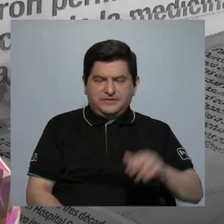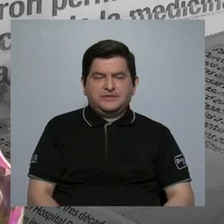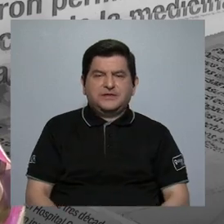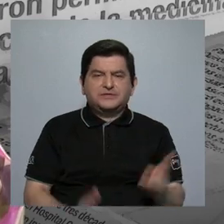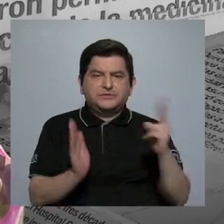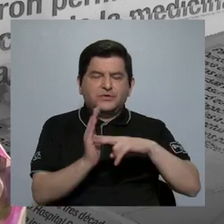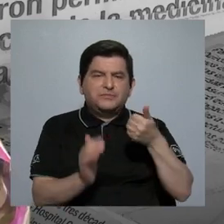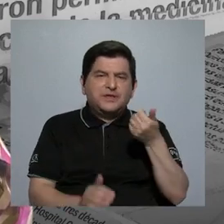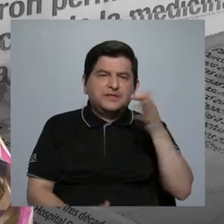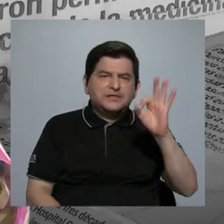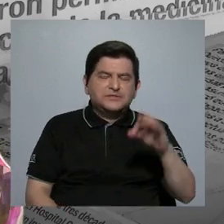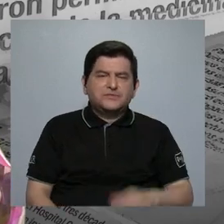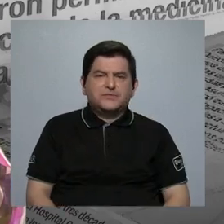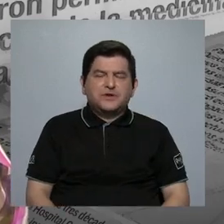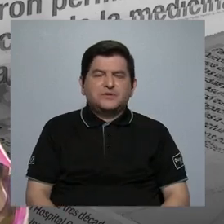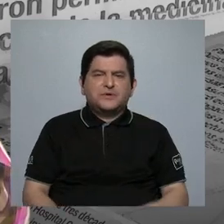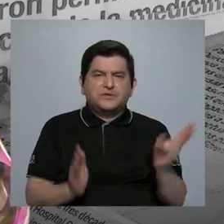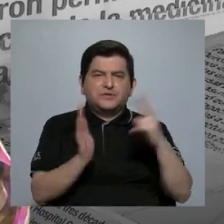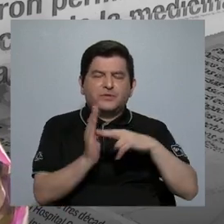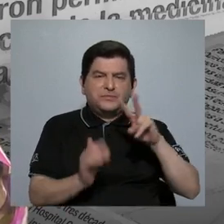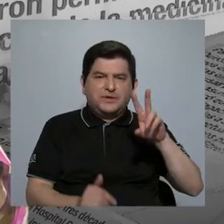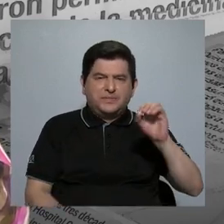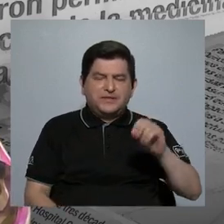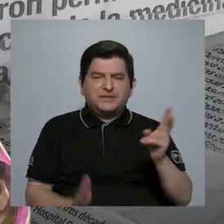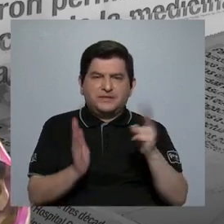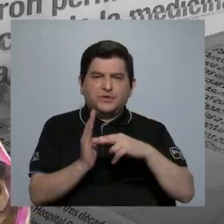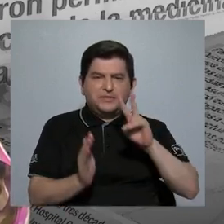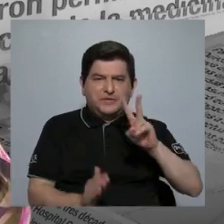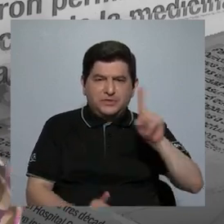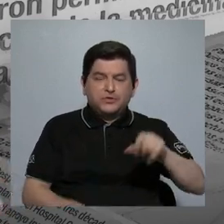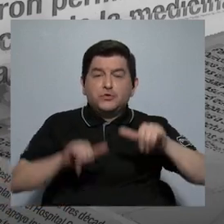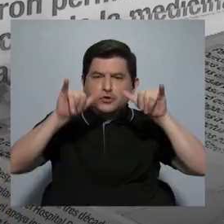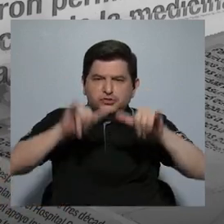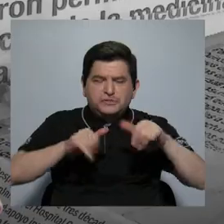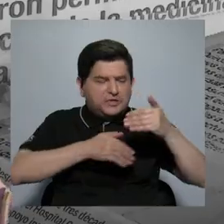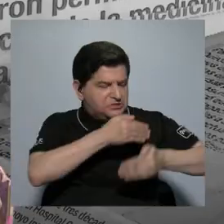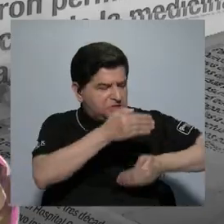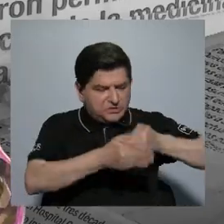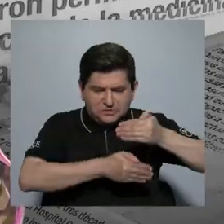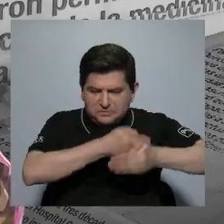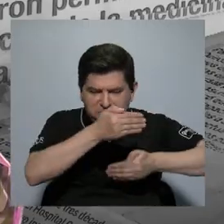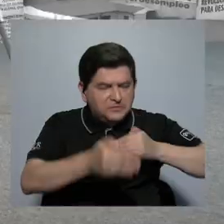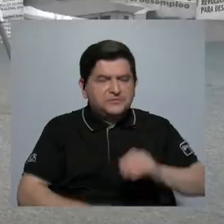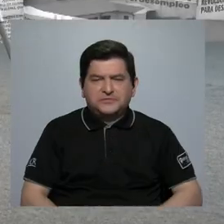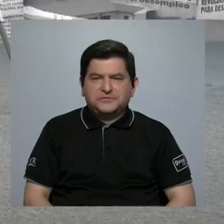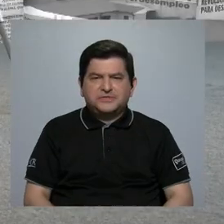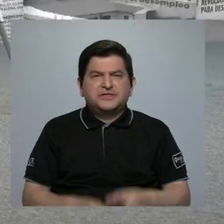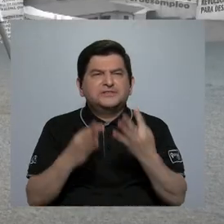2021 se mantiene, digamos, la tendencia a